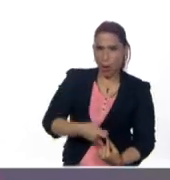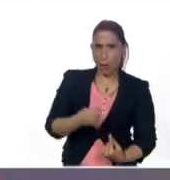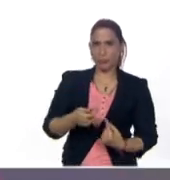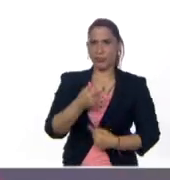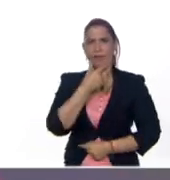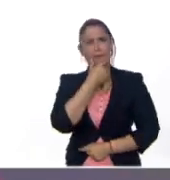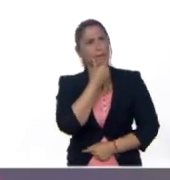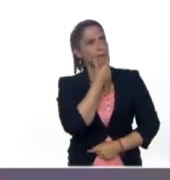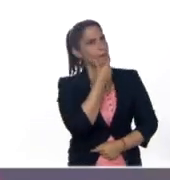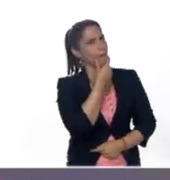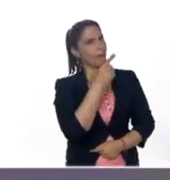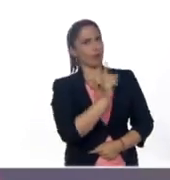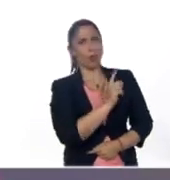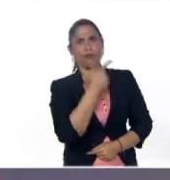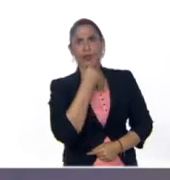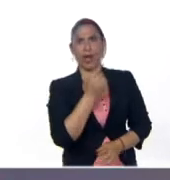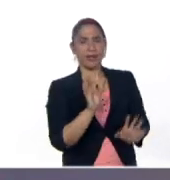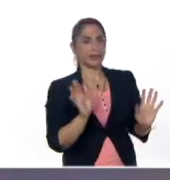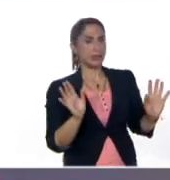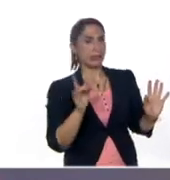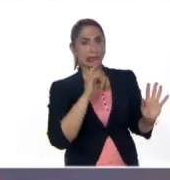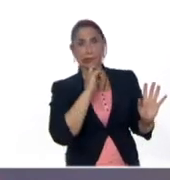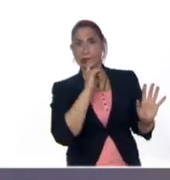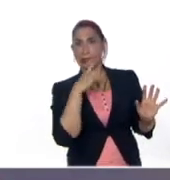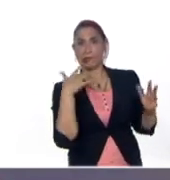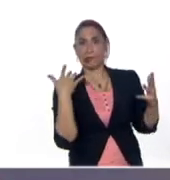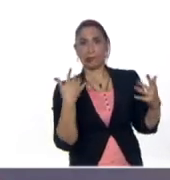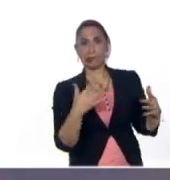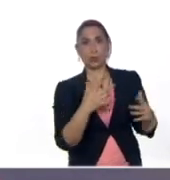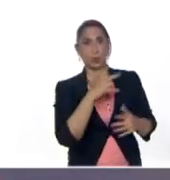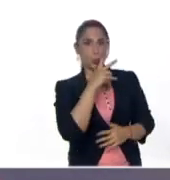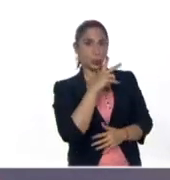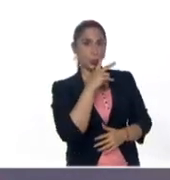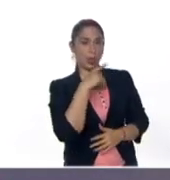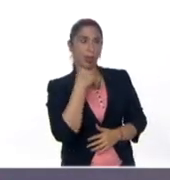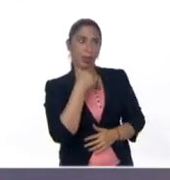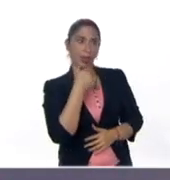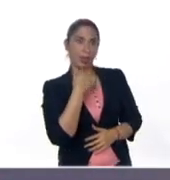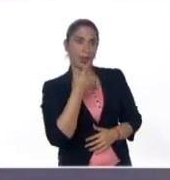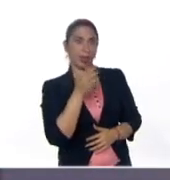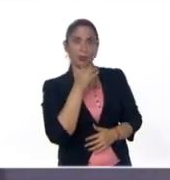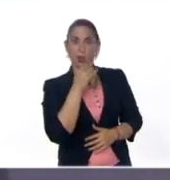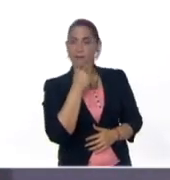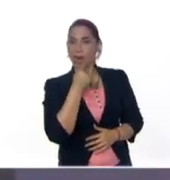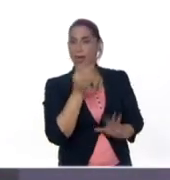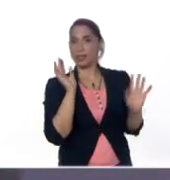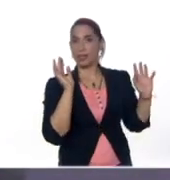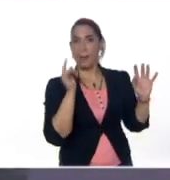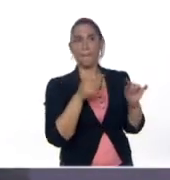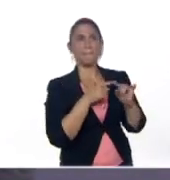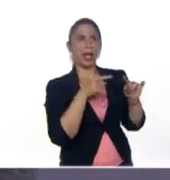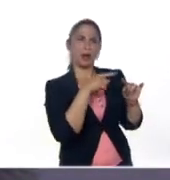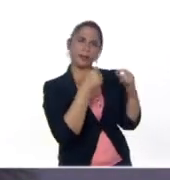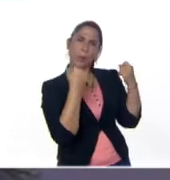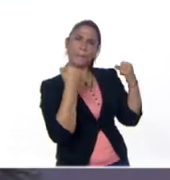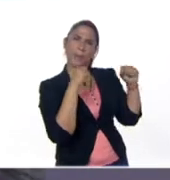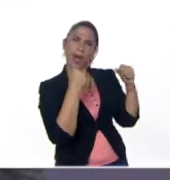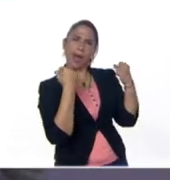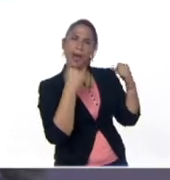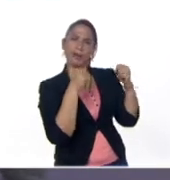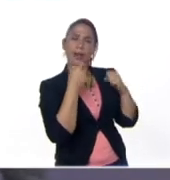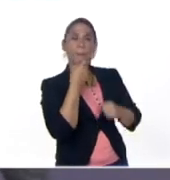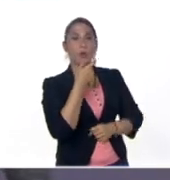fácil, Yelixia, no es fácil, no es fácil. No es fácil, de verdad, los trabalenguas no son nada sencillos, pero es una práctica